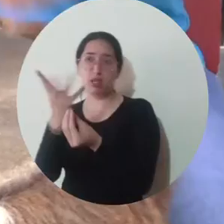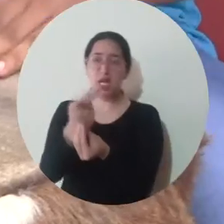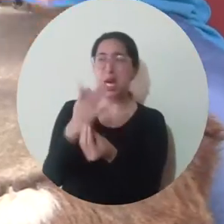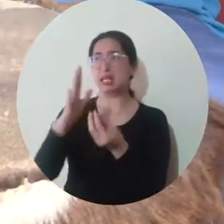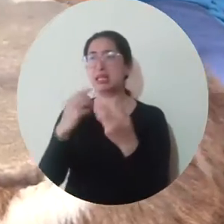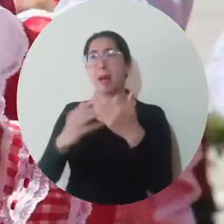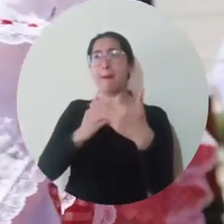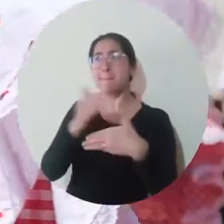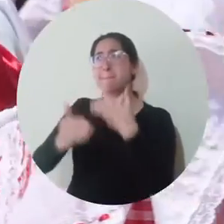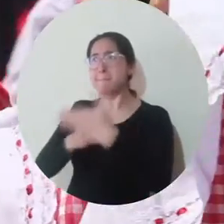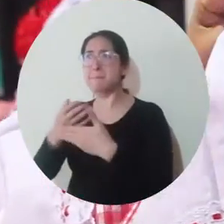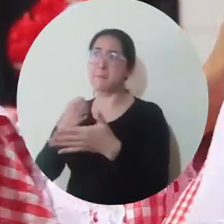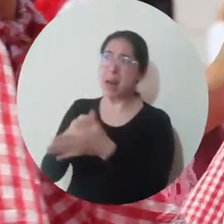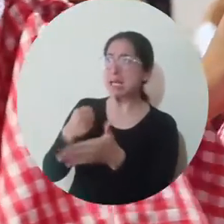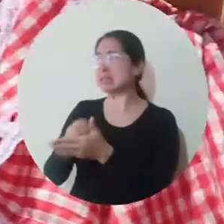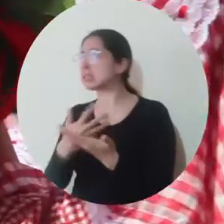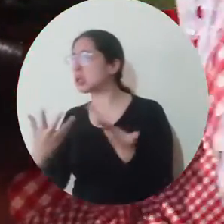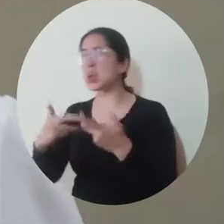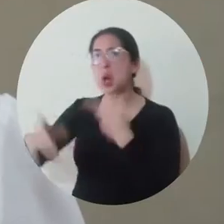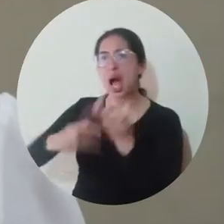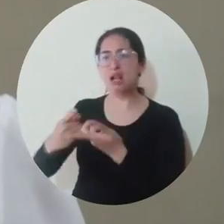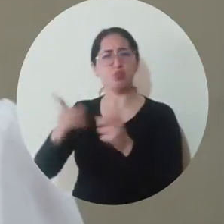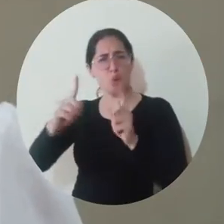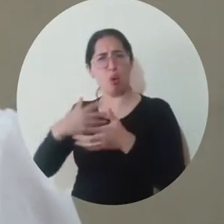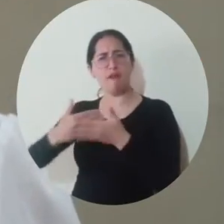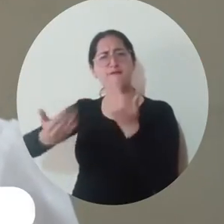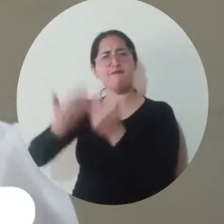comúnmente se presentan en el área cultural.